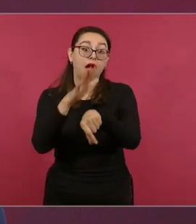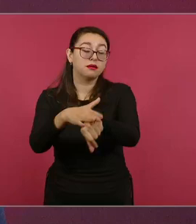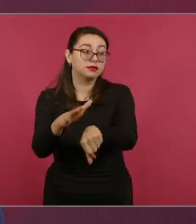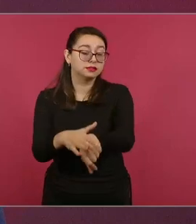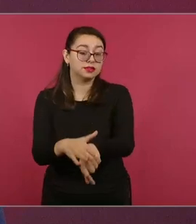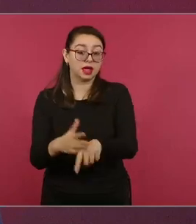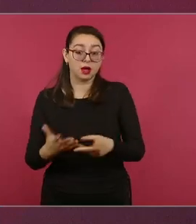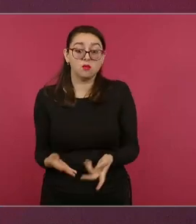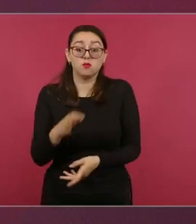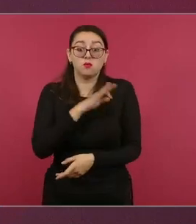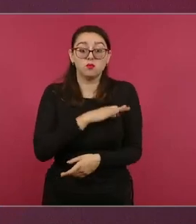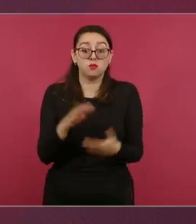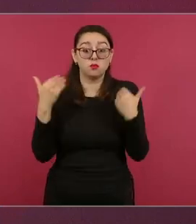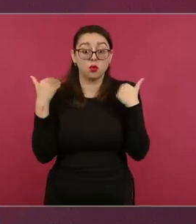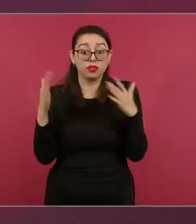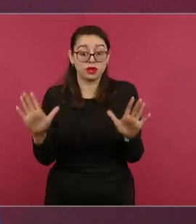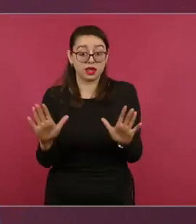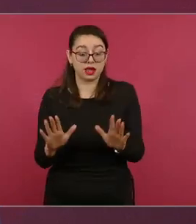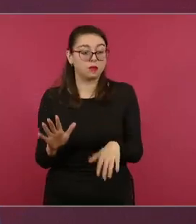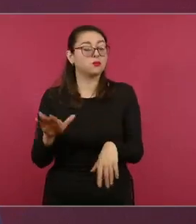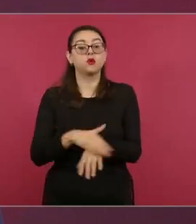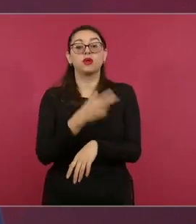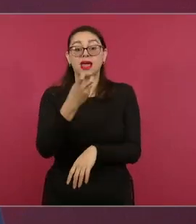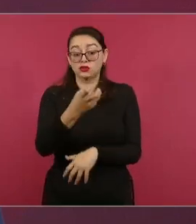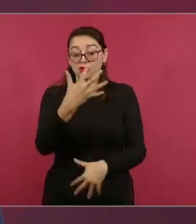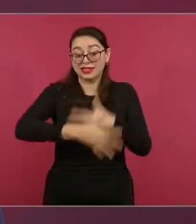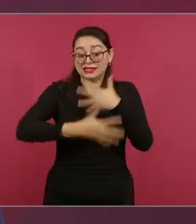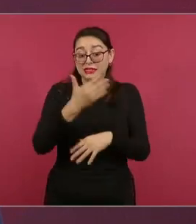porque no les afecta en su presupuesto,